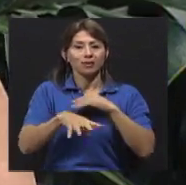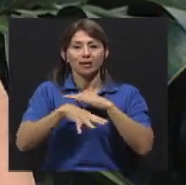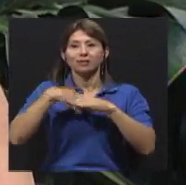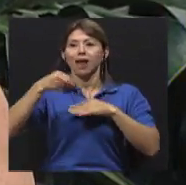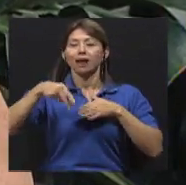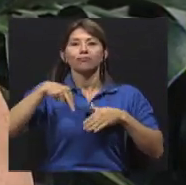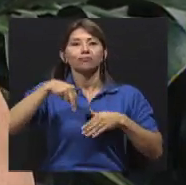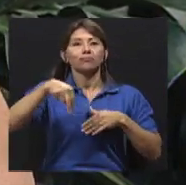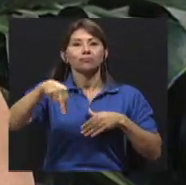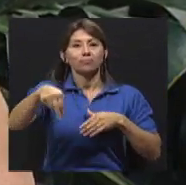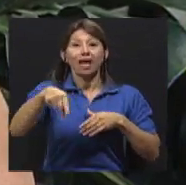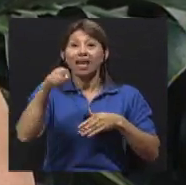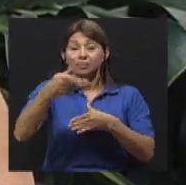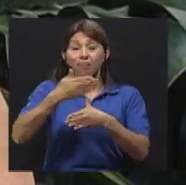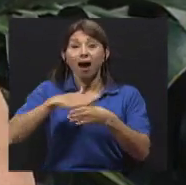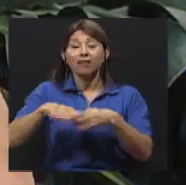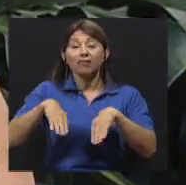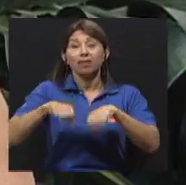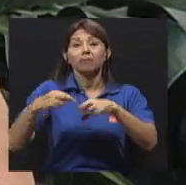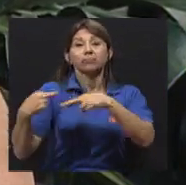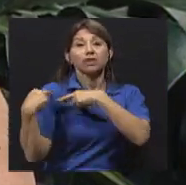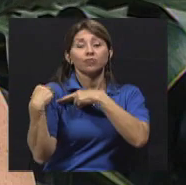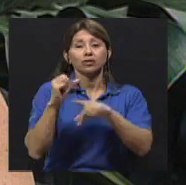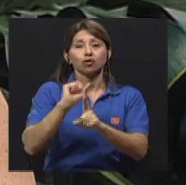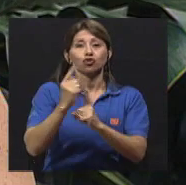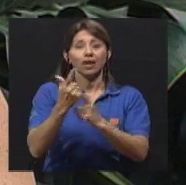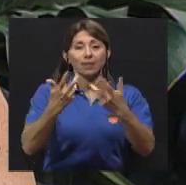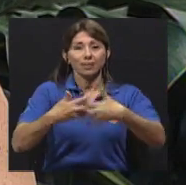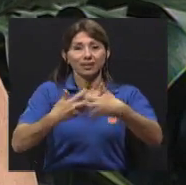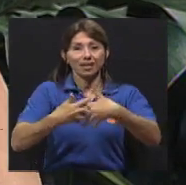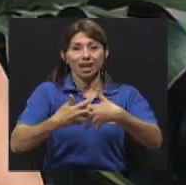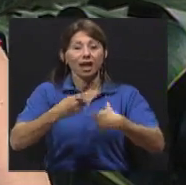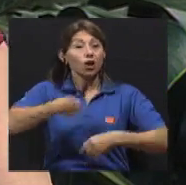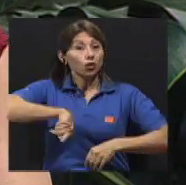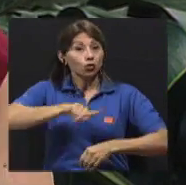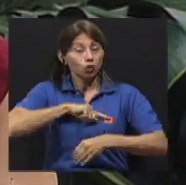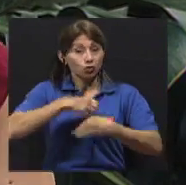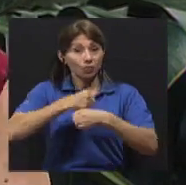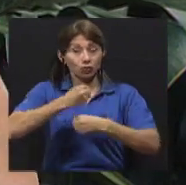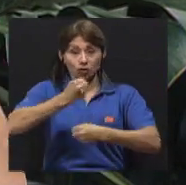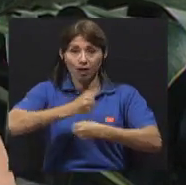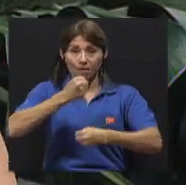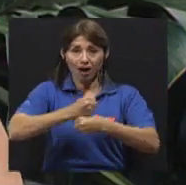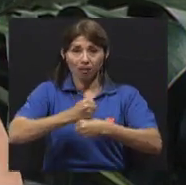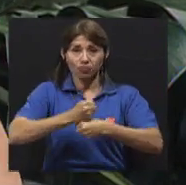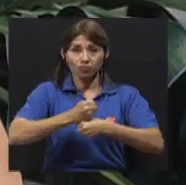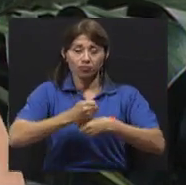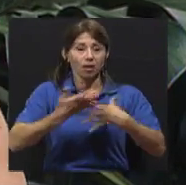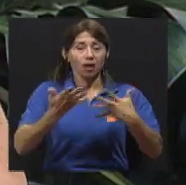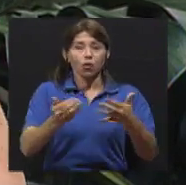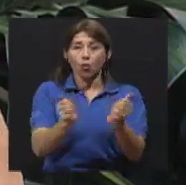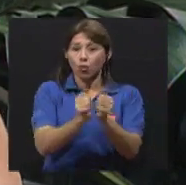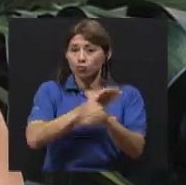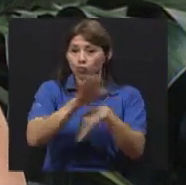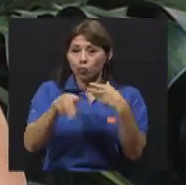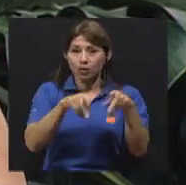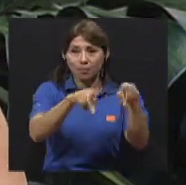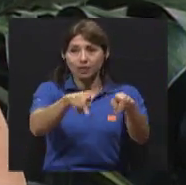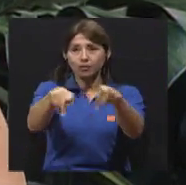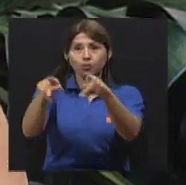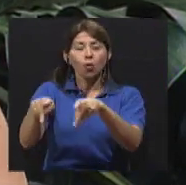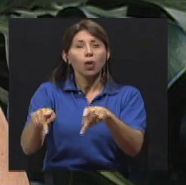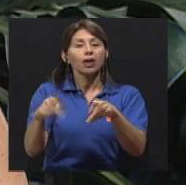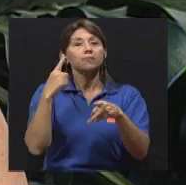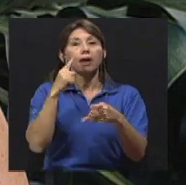parte de sus programas de responsabilidad social empresarial. Y hemos hecho operativo piatón en conjunto con voluntarios de estas